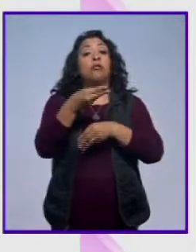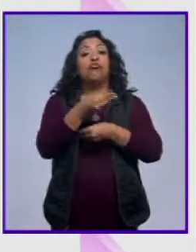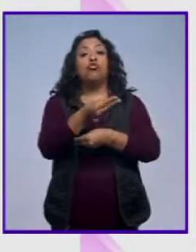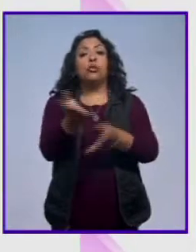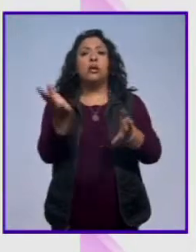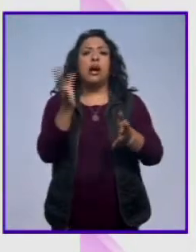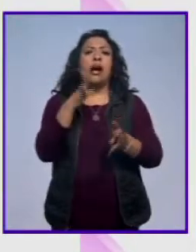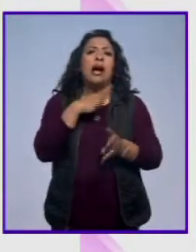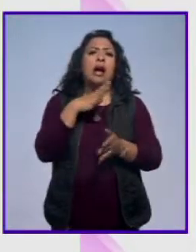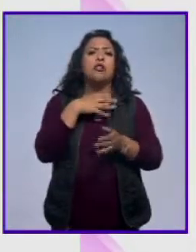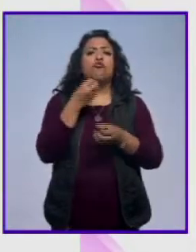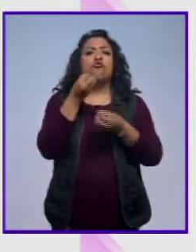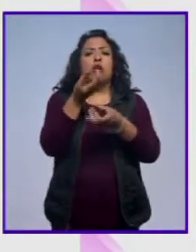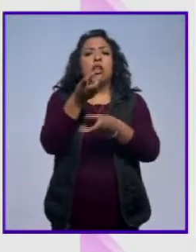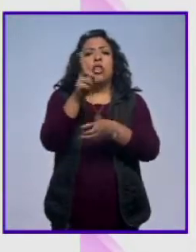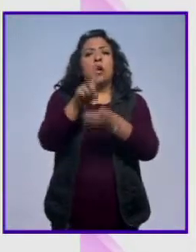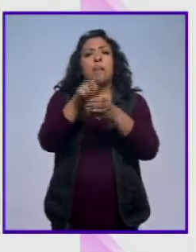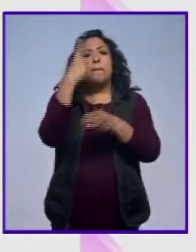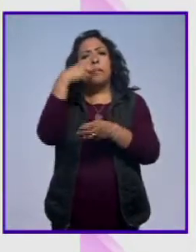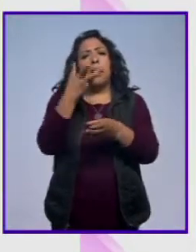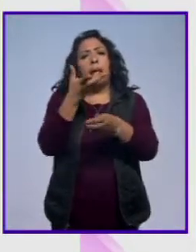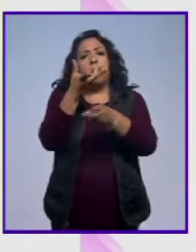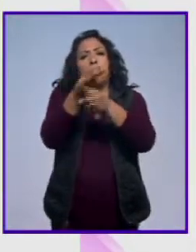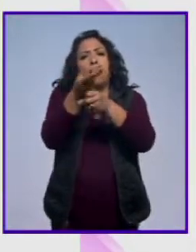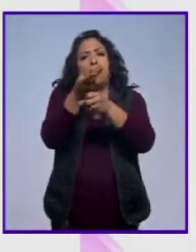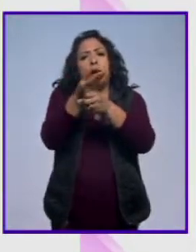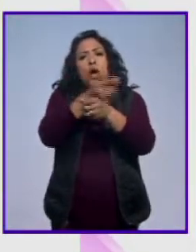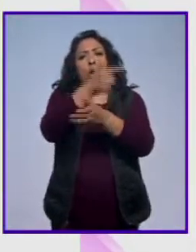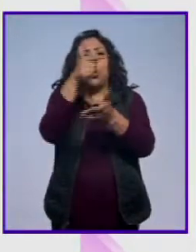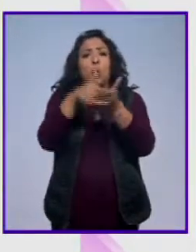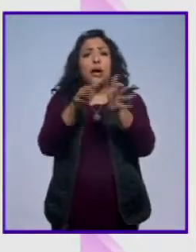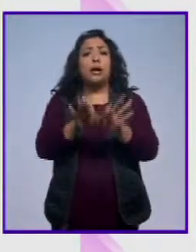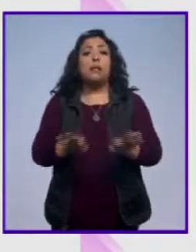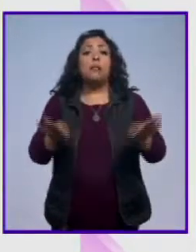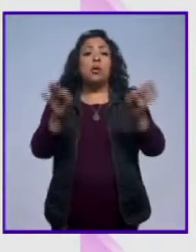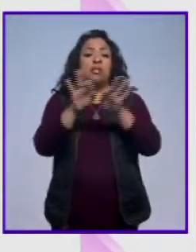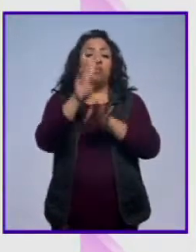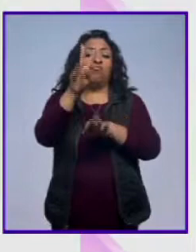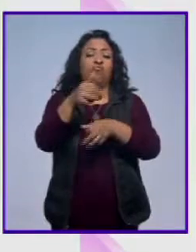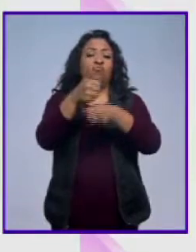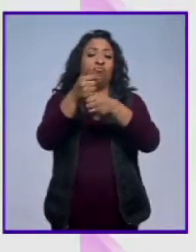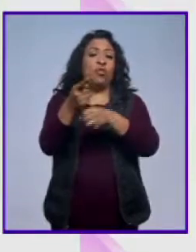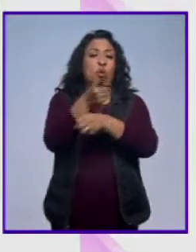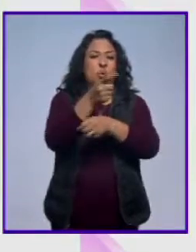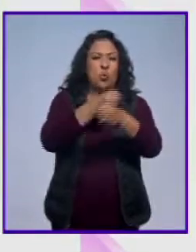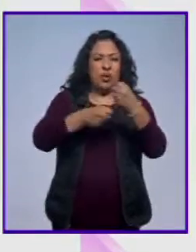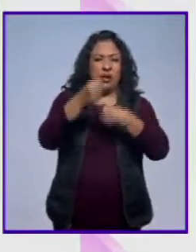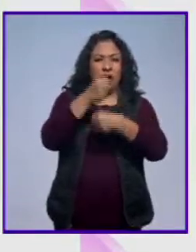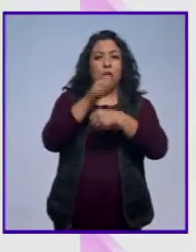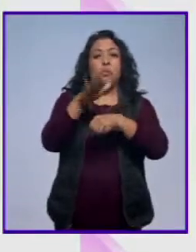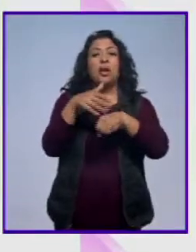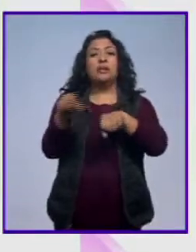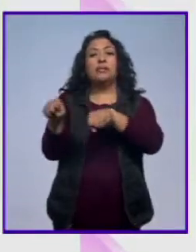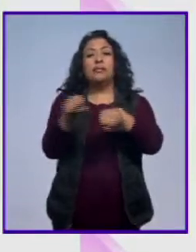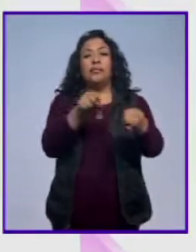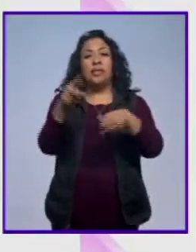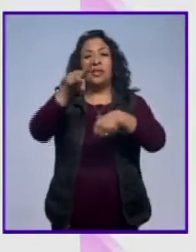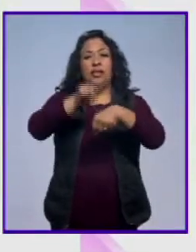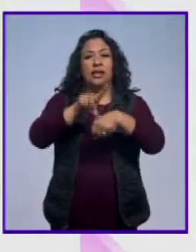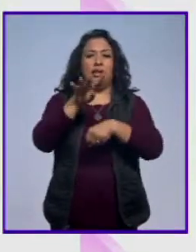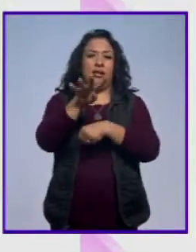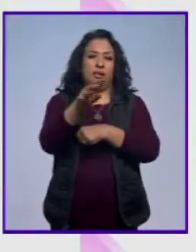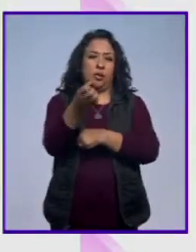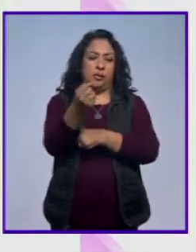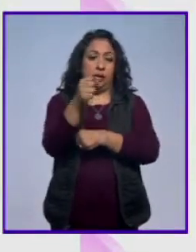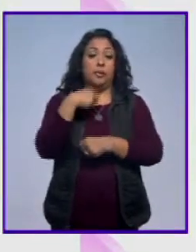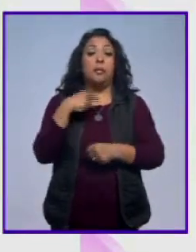cuantiosa donación para restaurar uno de los sitios emblemáticos que se vieron dañados el año pasado por el sismo del 19 de